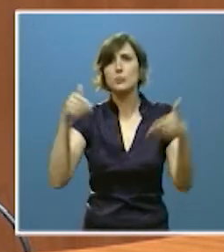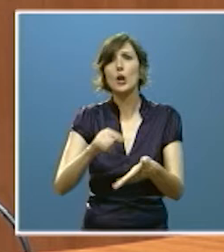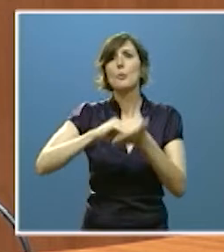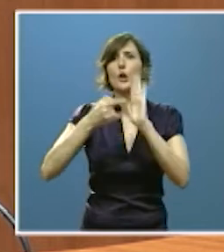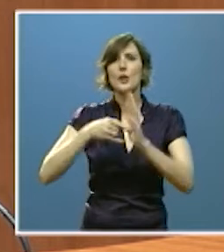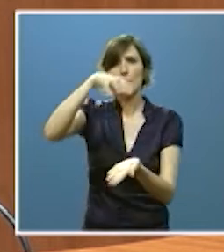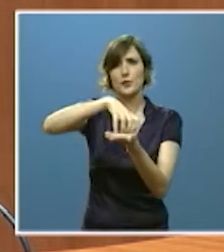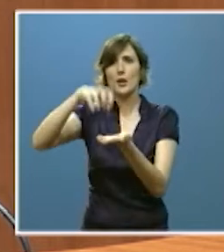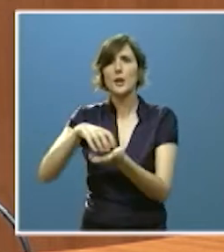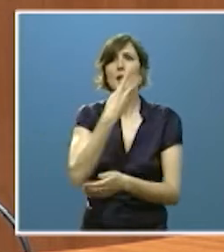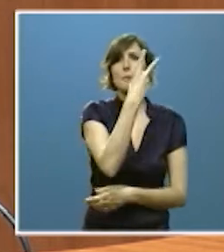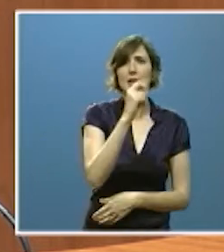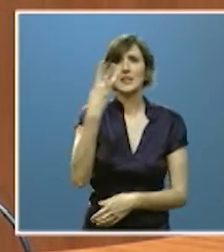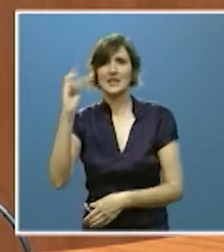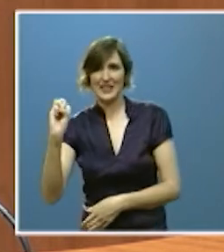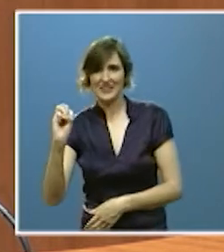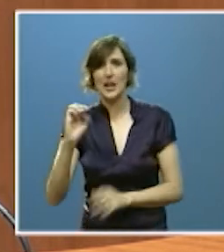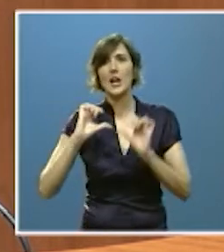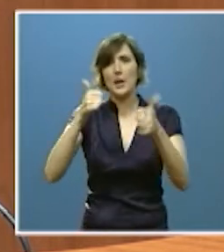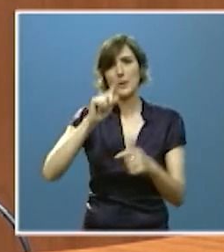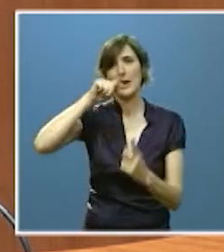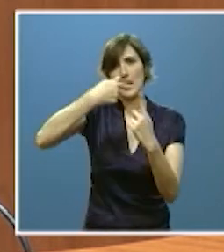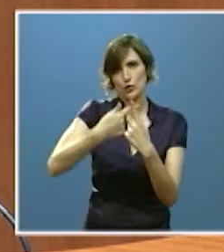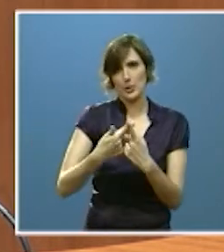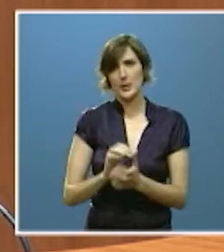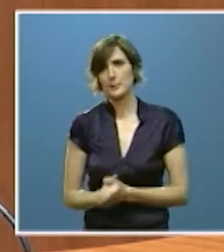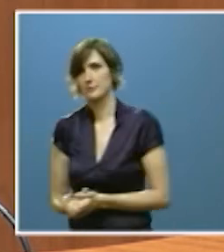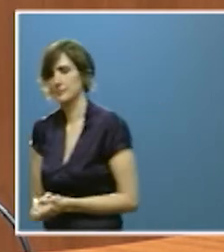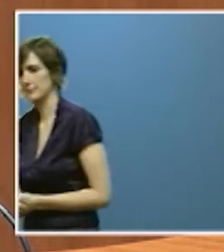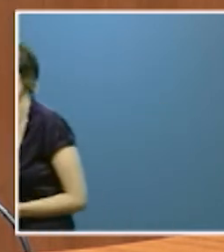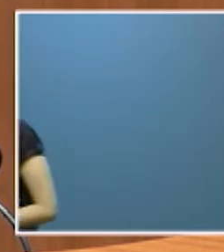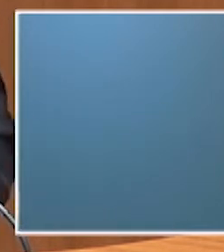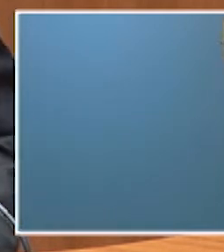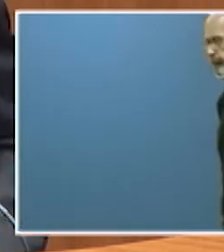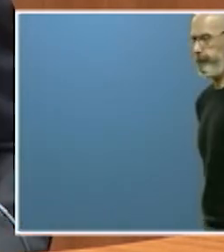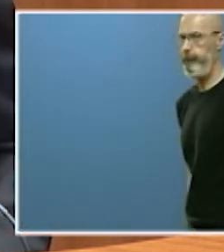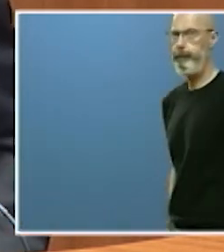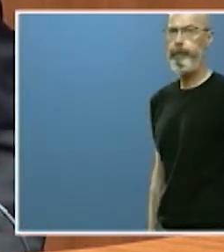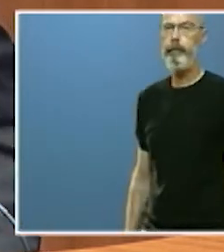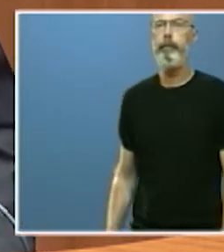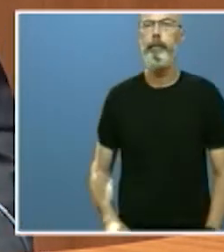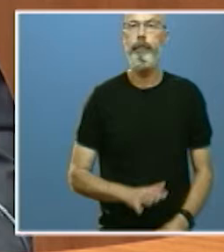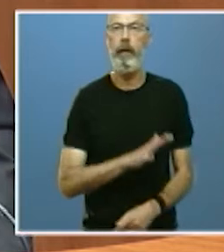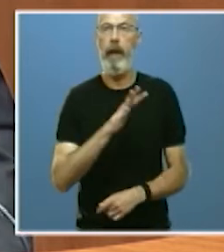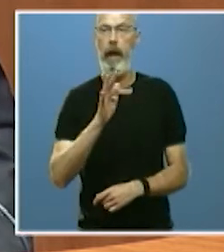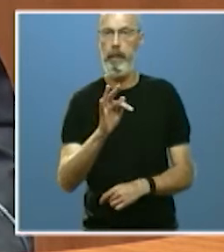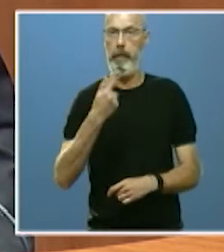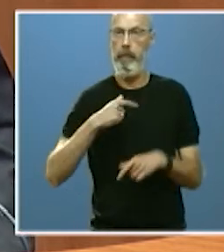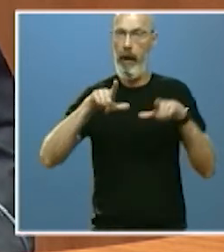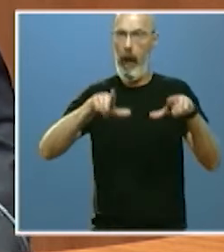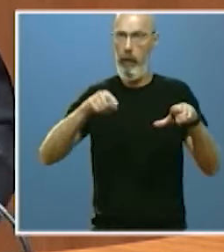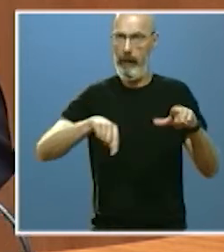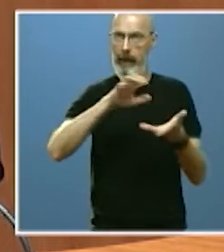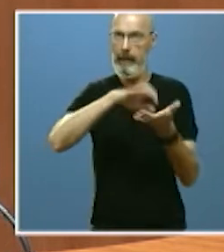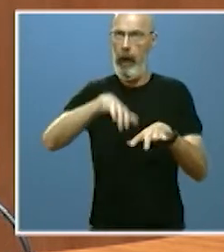centros 20-30 que comenzará el próximo curso además las aulas de Castilla y León son las más seguras de